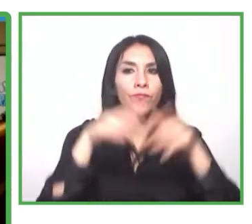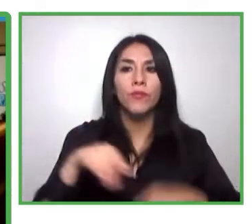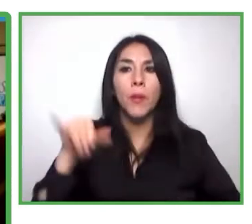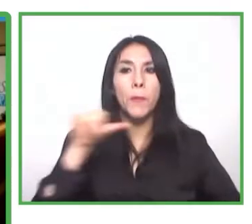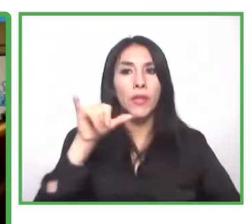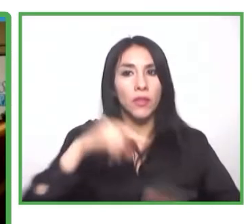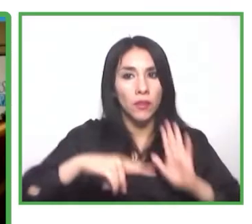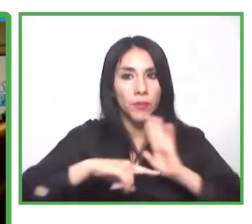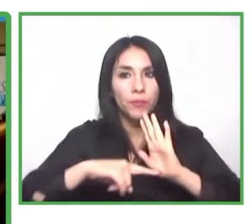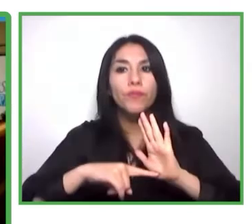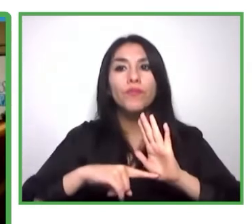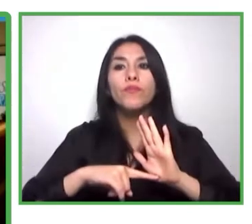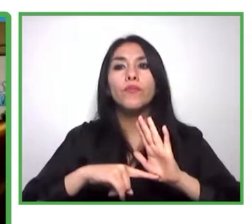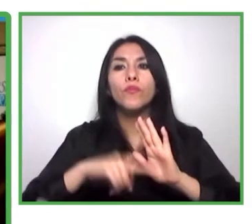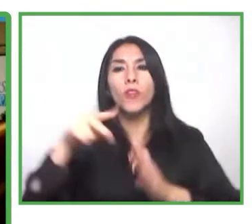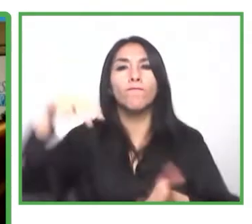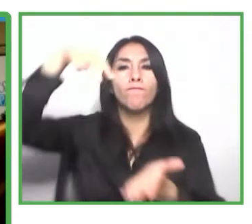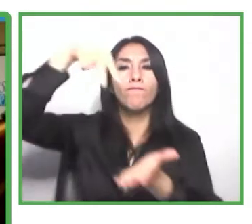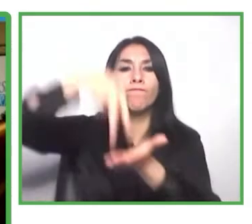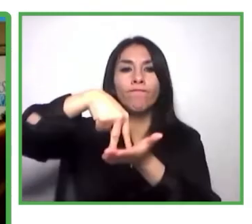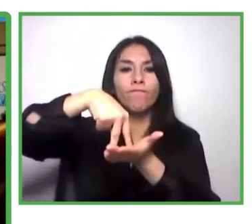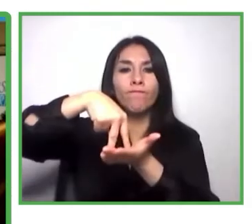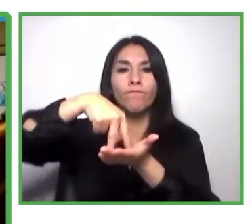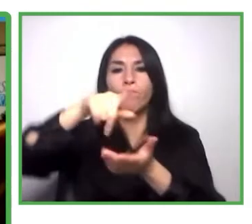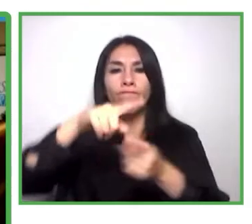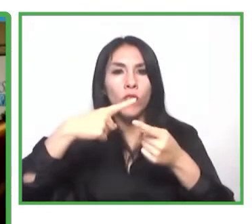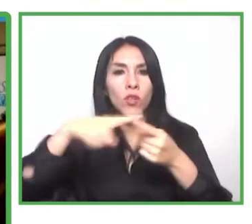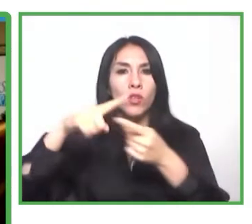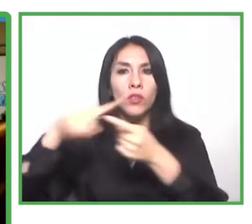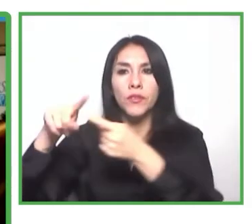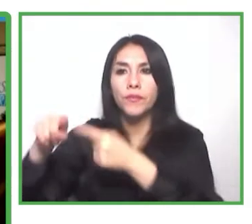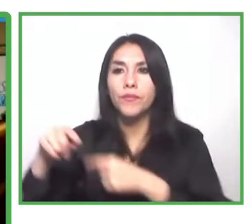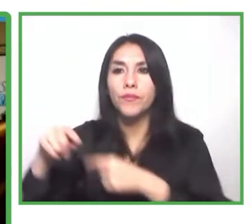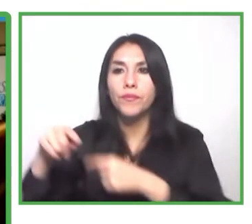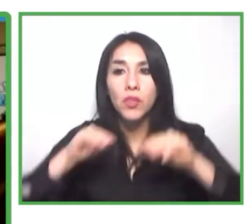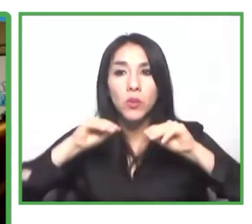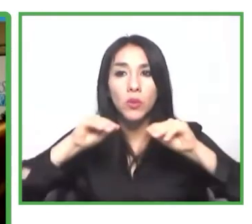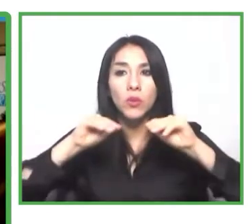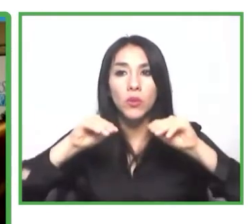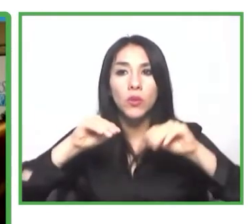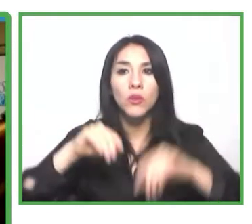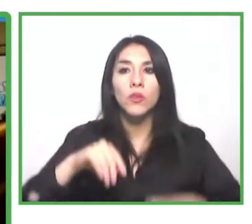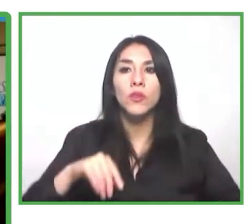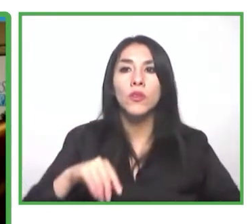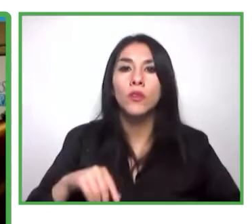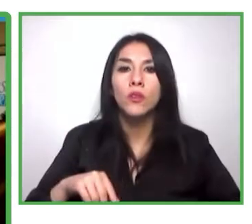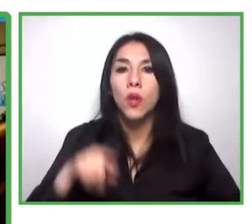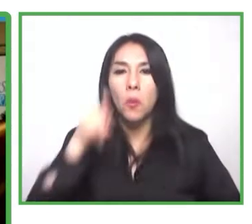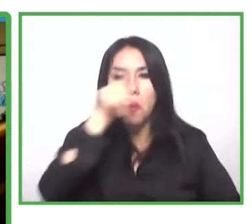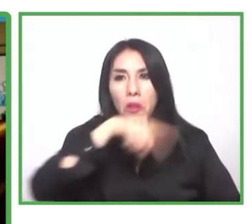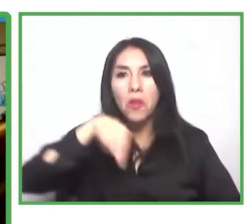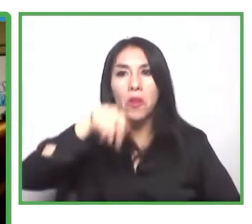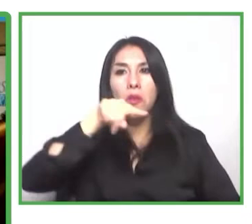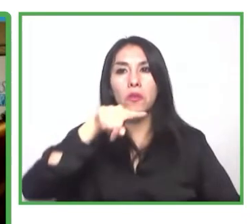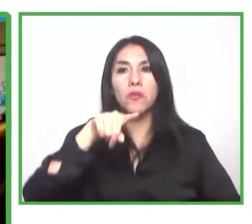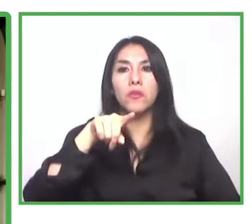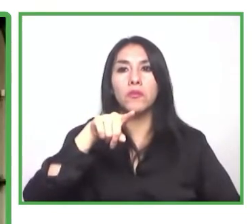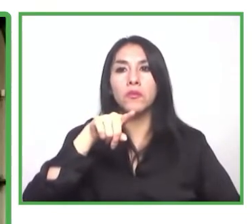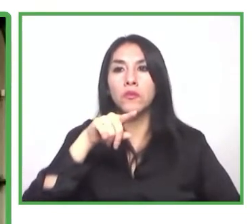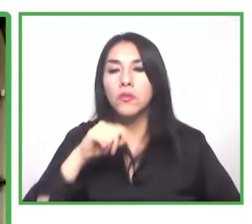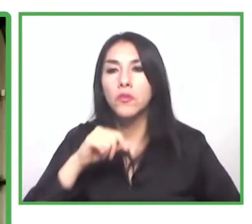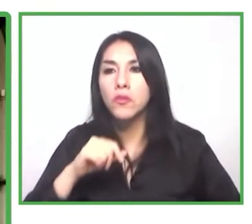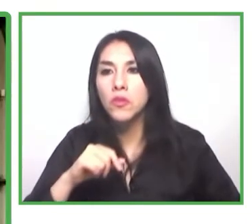contacto, y también tenemos, por supuesto, la presencia de pymes y de actores de diversidad y entretención,